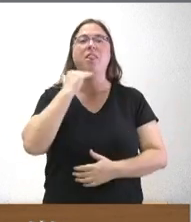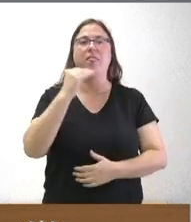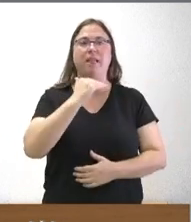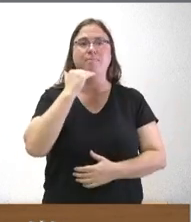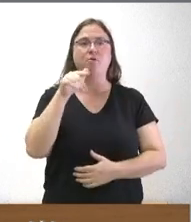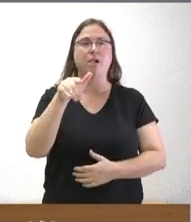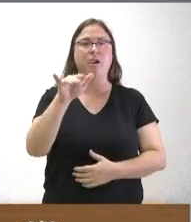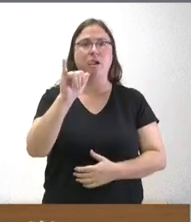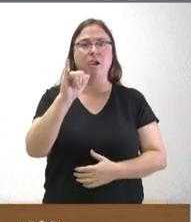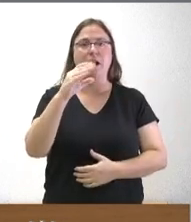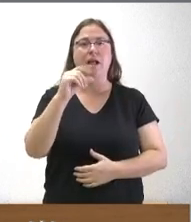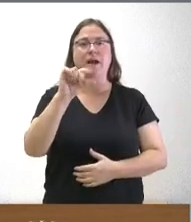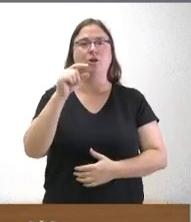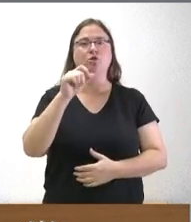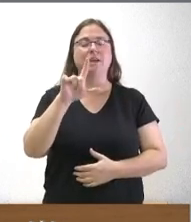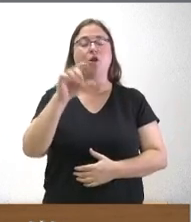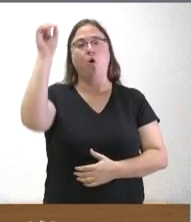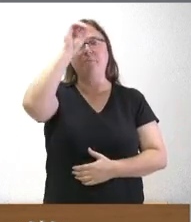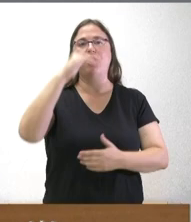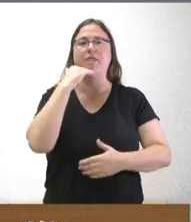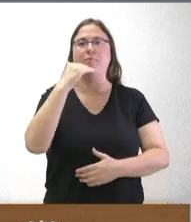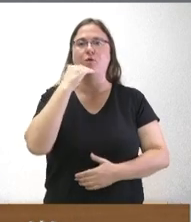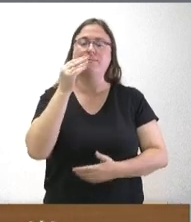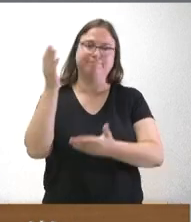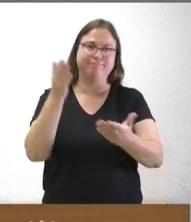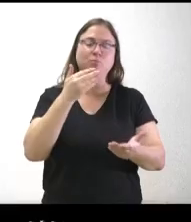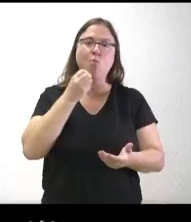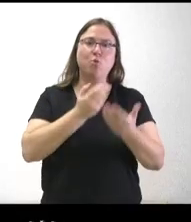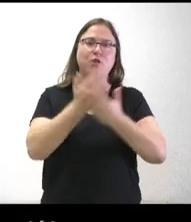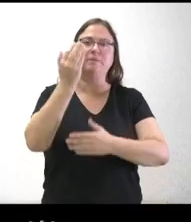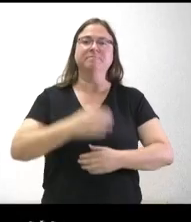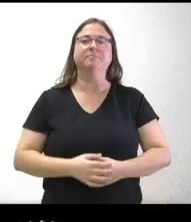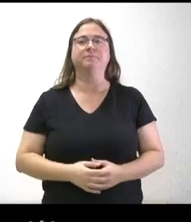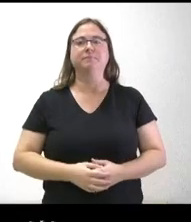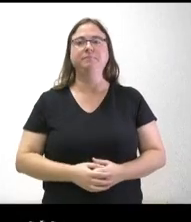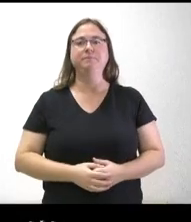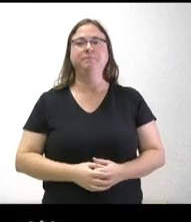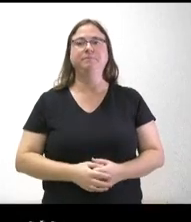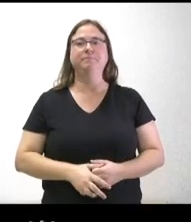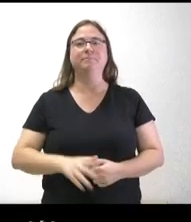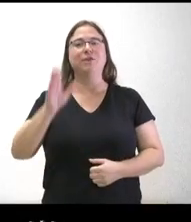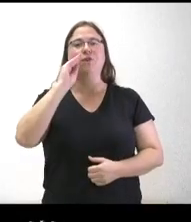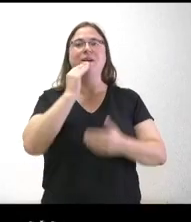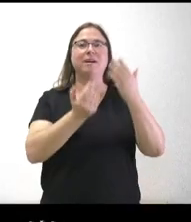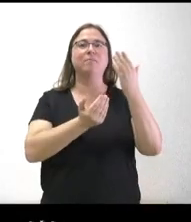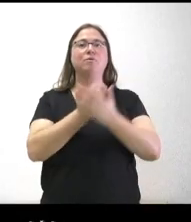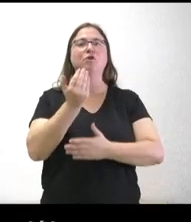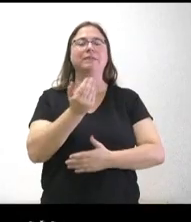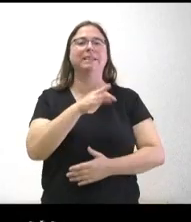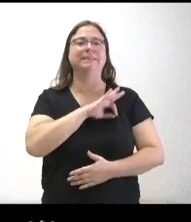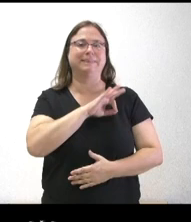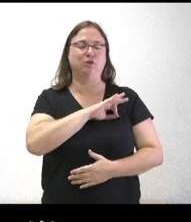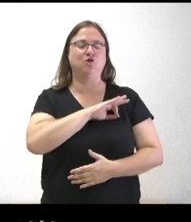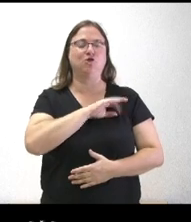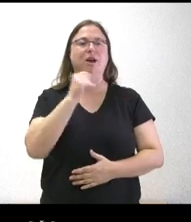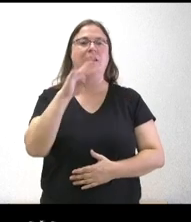allí tenemos a Carlos Gil de la opinión adelante Carlos buenos días buenos días señor Carriero dos